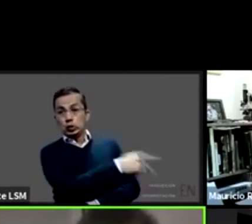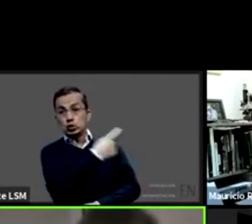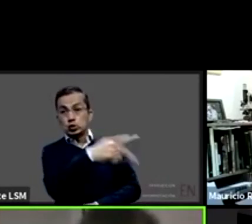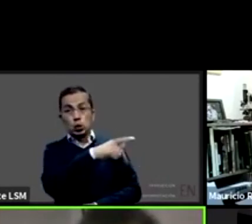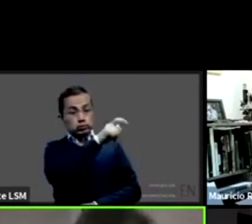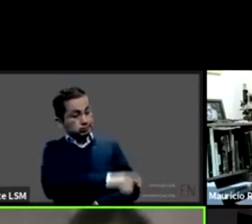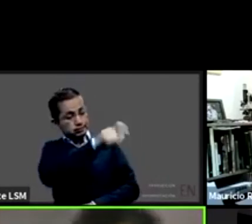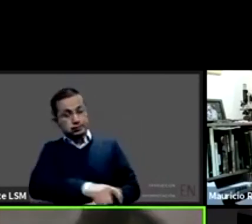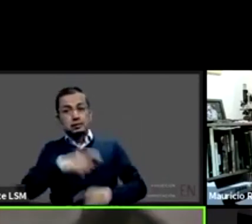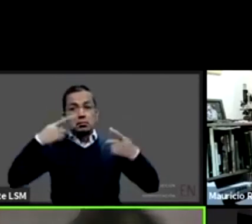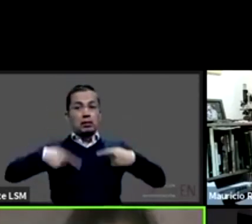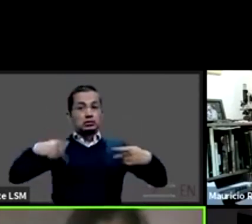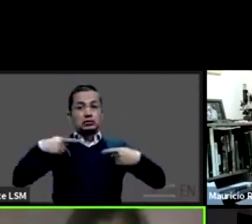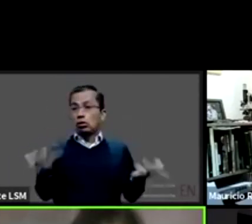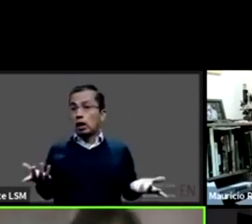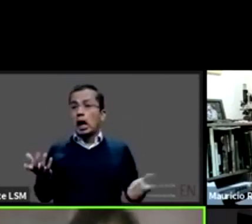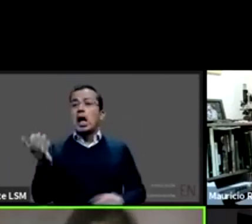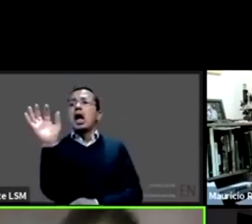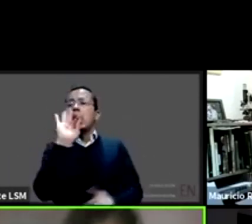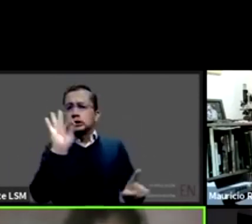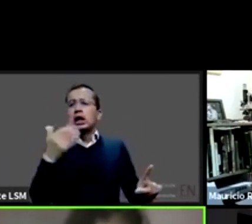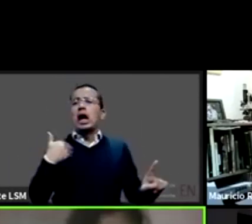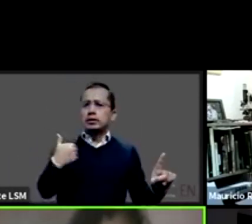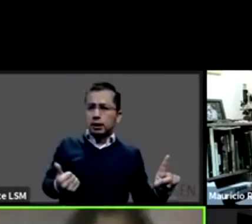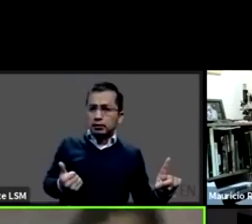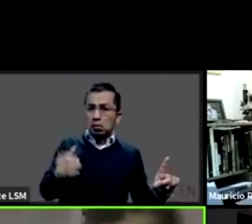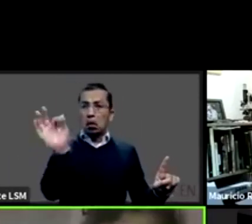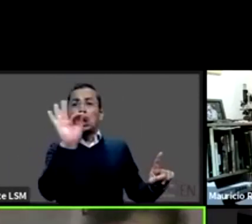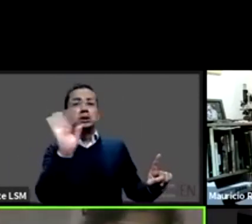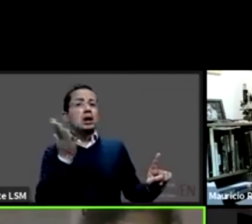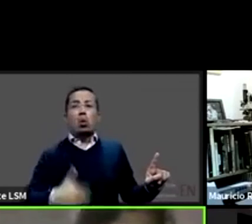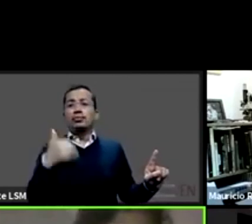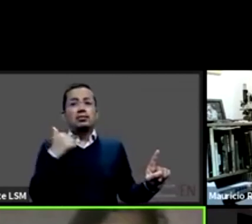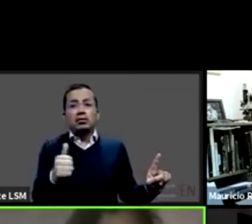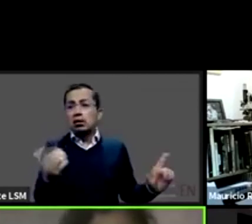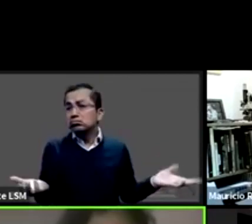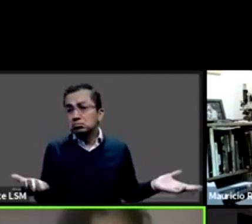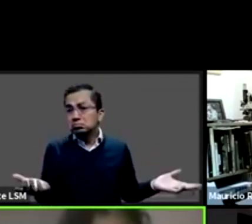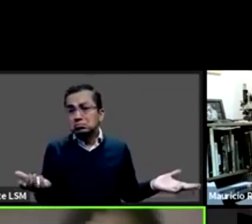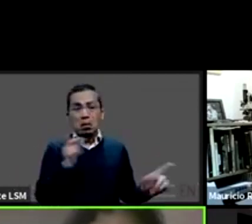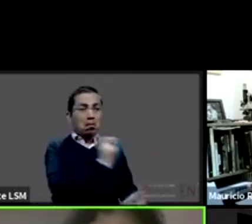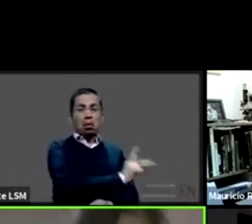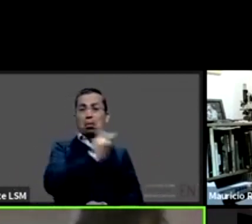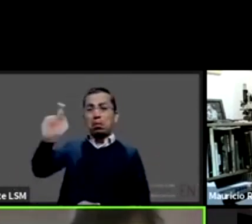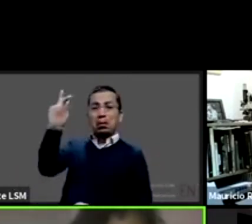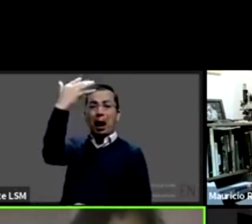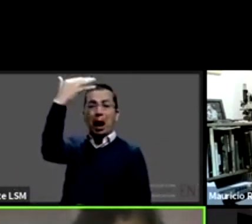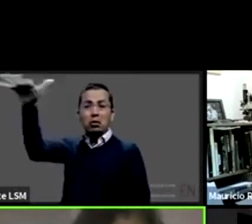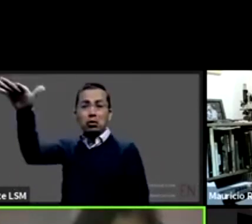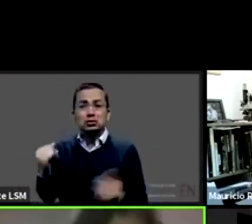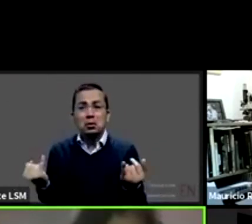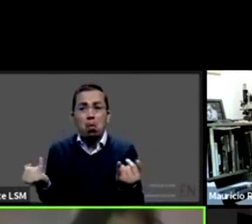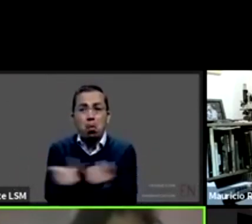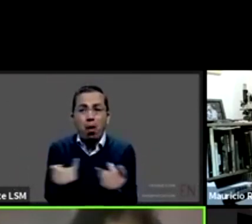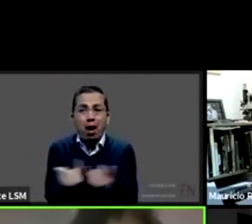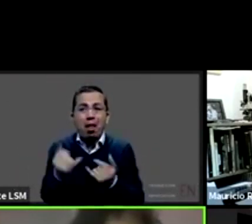que entienden o no entienden también no entienden como cualquier adulto ¿no? si así como nosotros nos cuesta trabajo